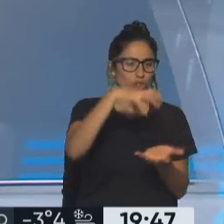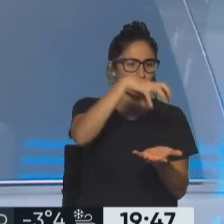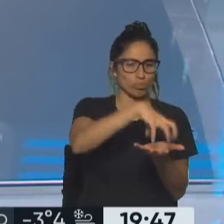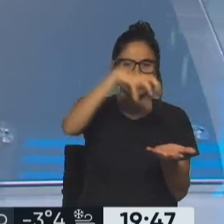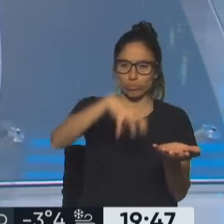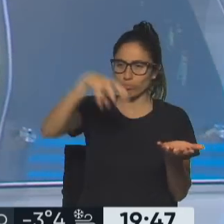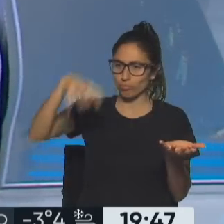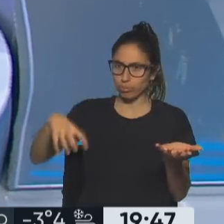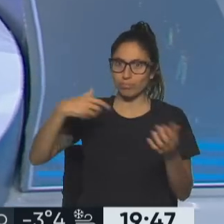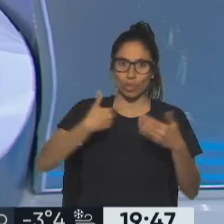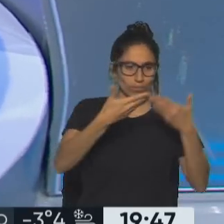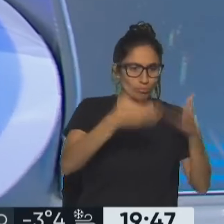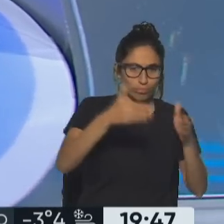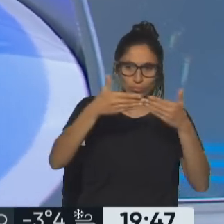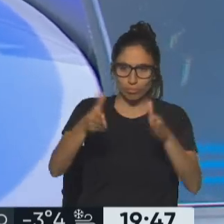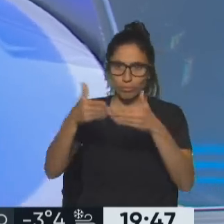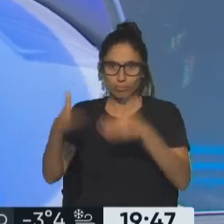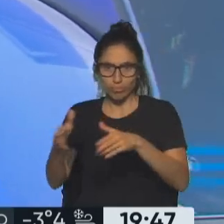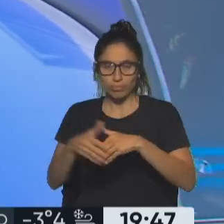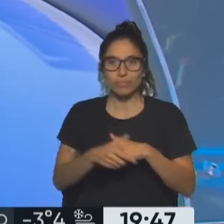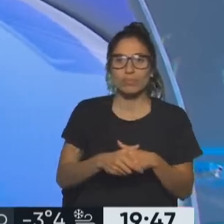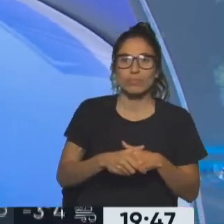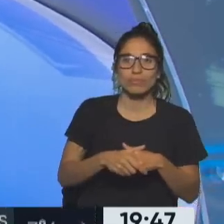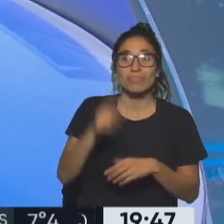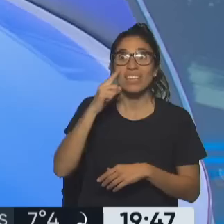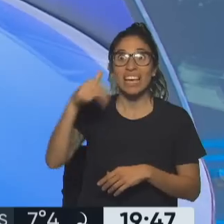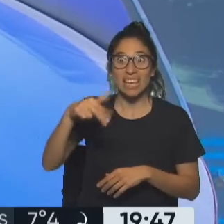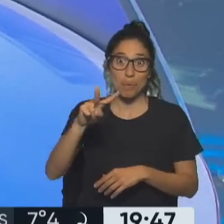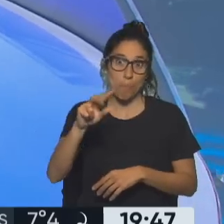Bolivia. Acaba de exportar el INVAP, el primer radar al África.